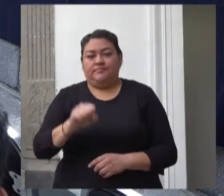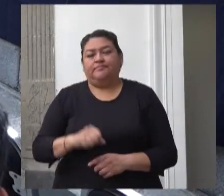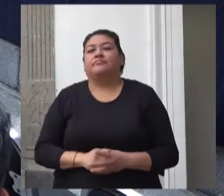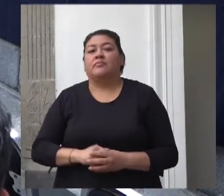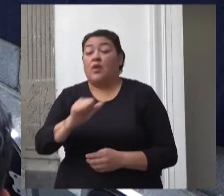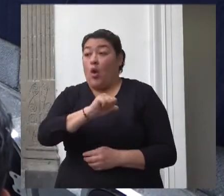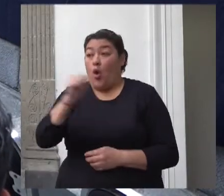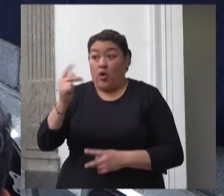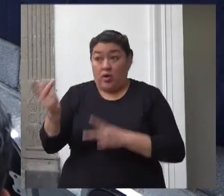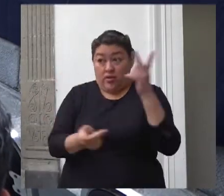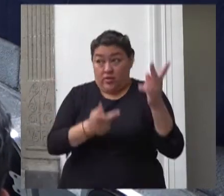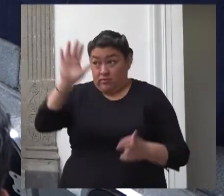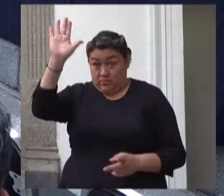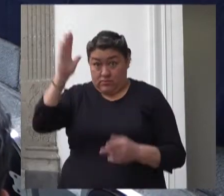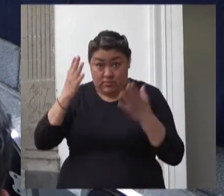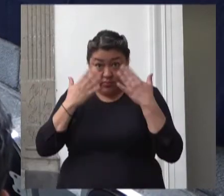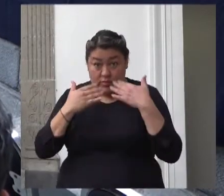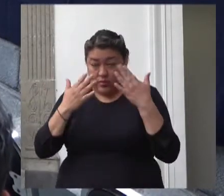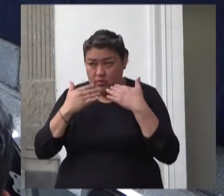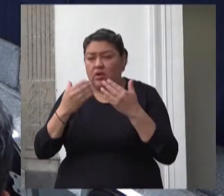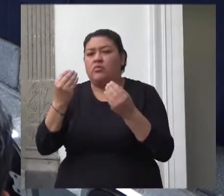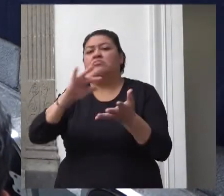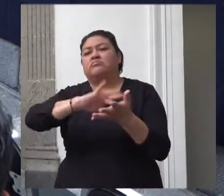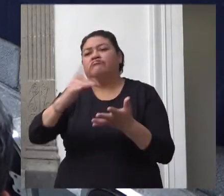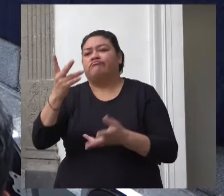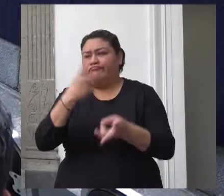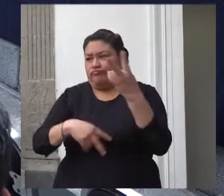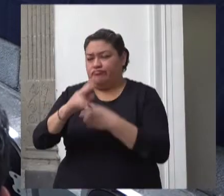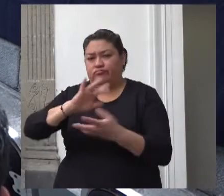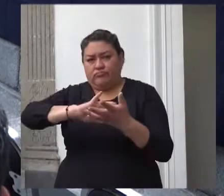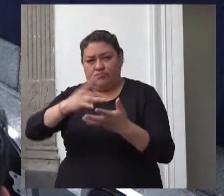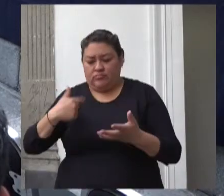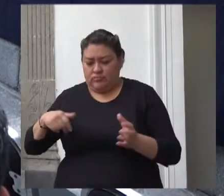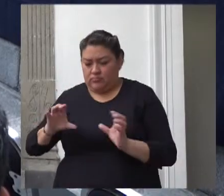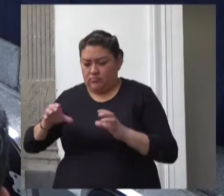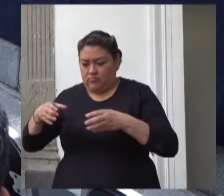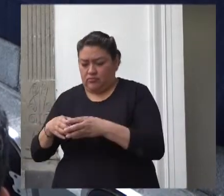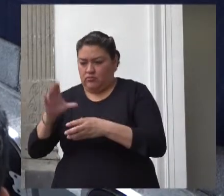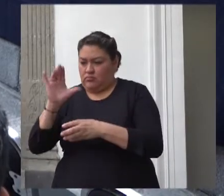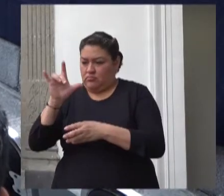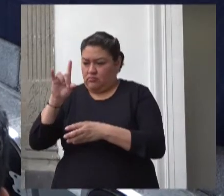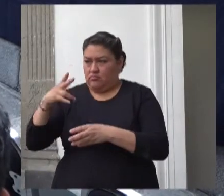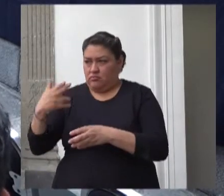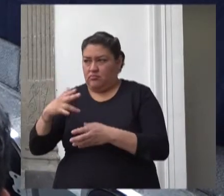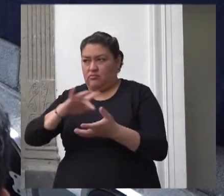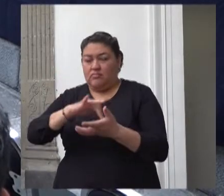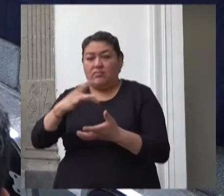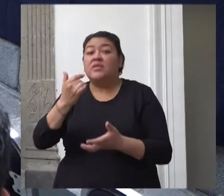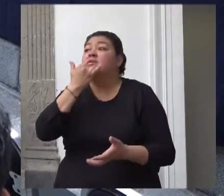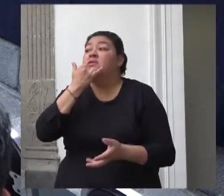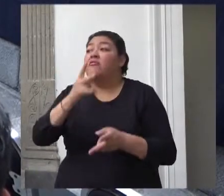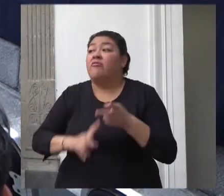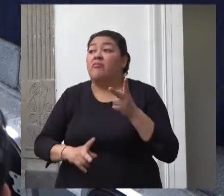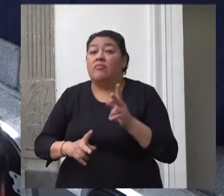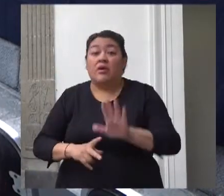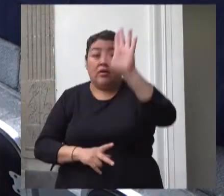si no es así les agradecemos mucho su presencia a nombre de la comisión nacional de los derechos humanos perdón